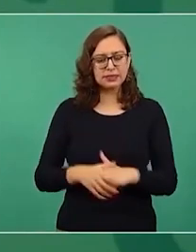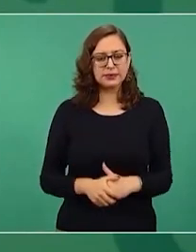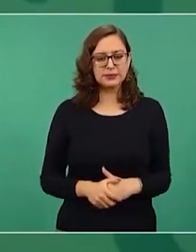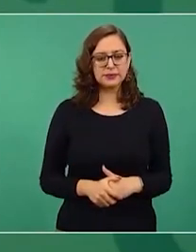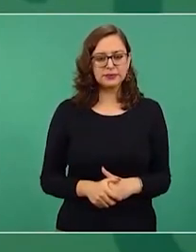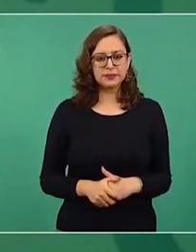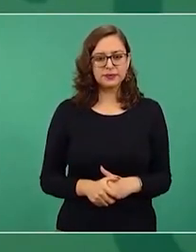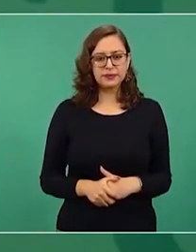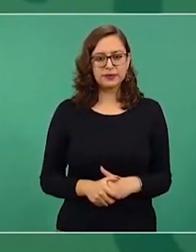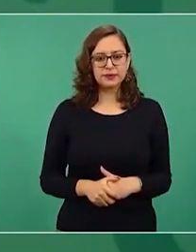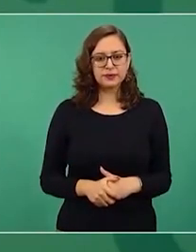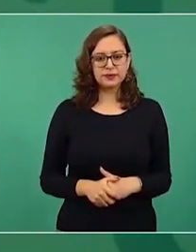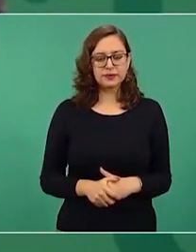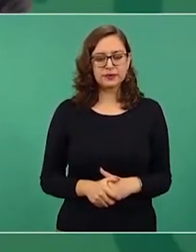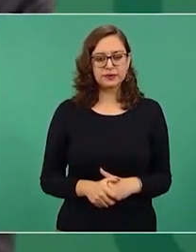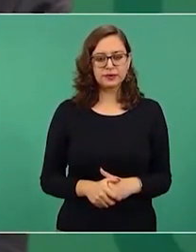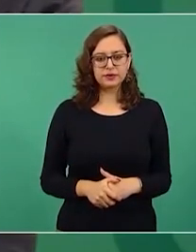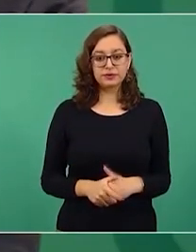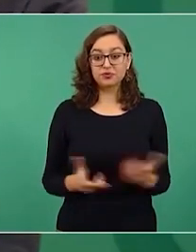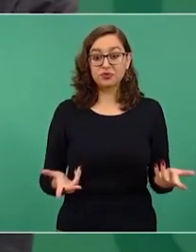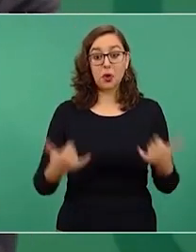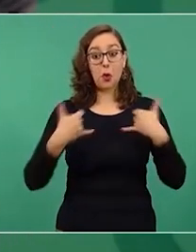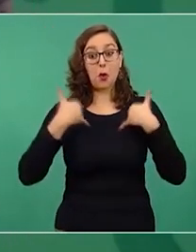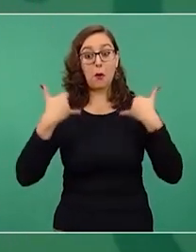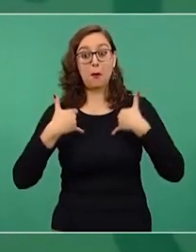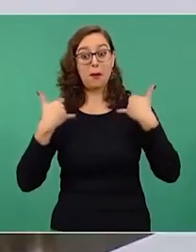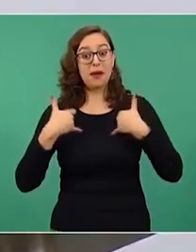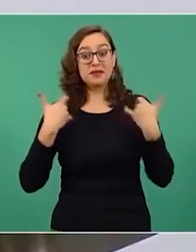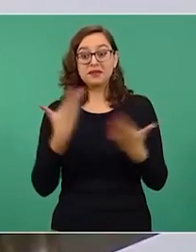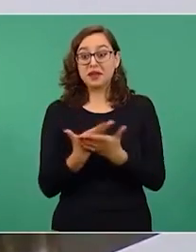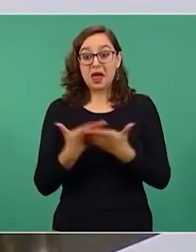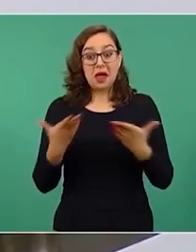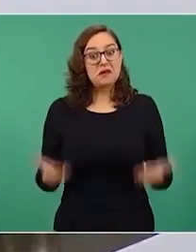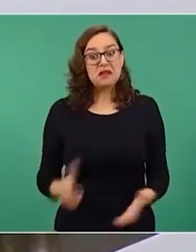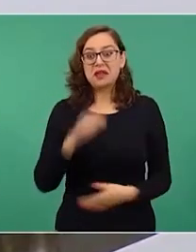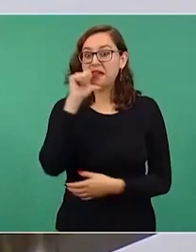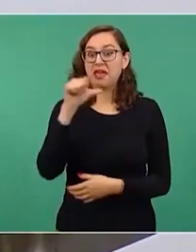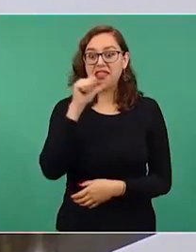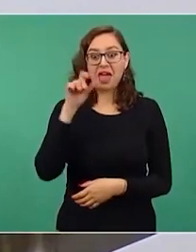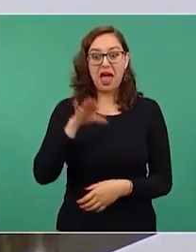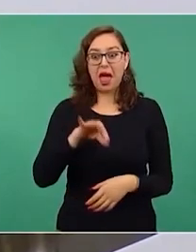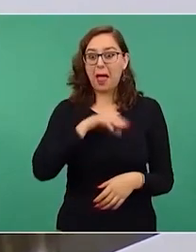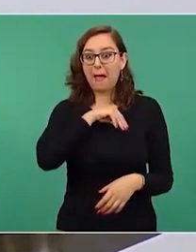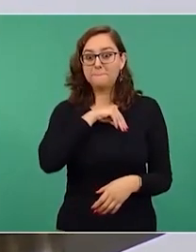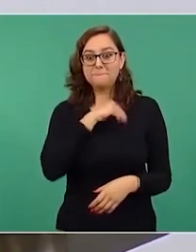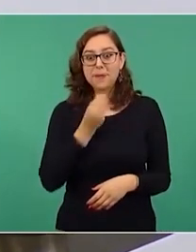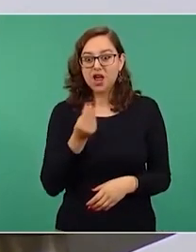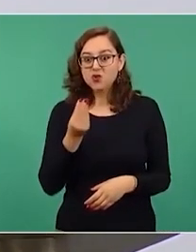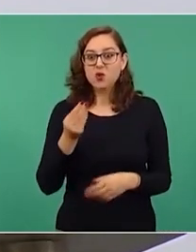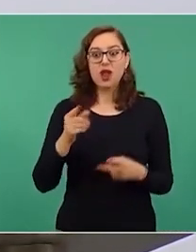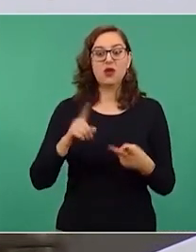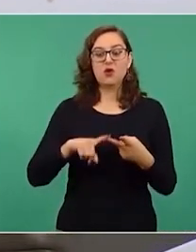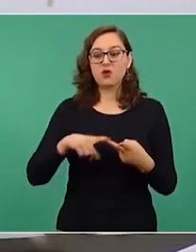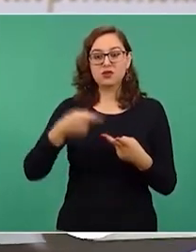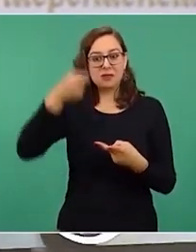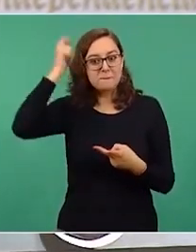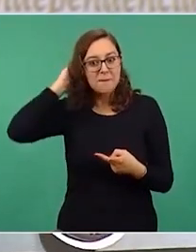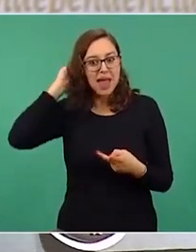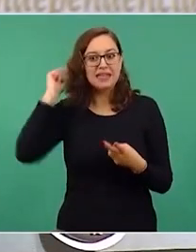ya los jóvenes no usan pañuelo, ni usan peine, ni camiseta, ni nada,